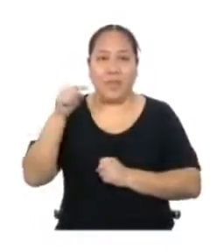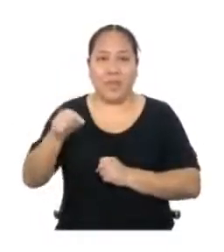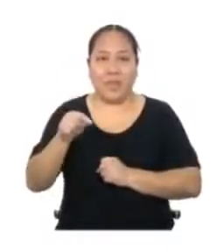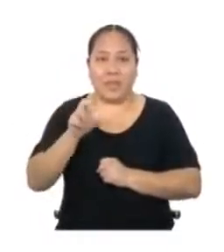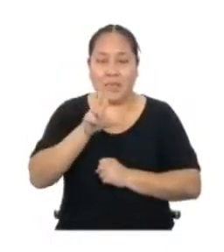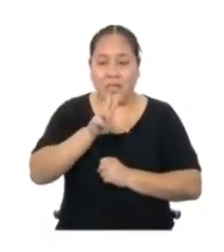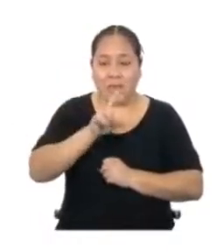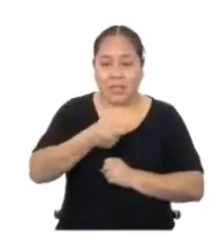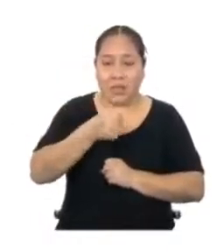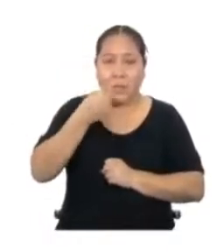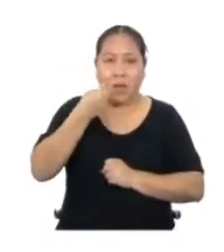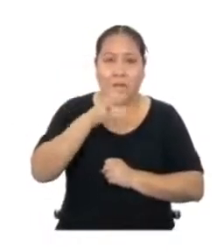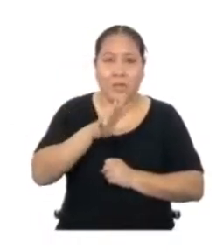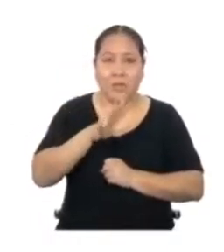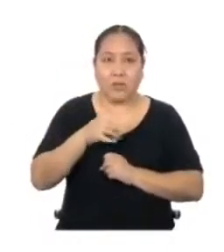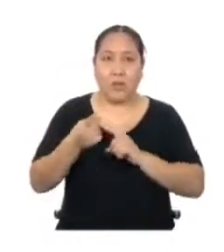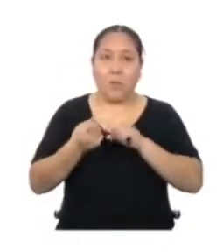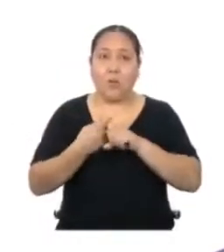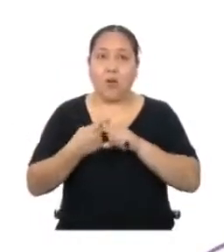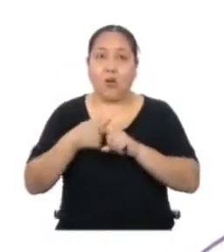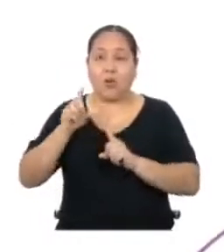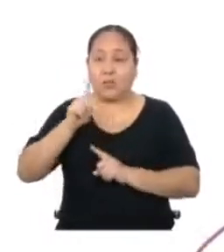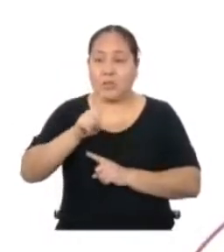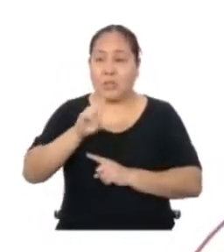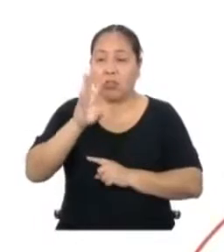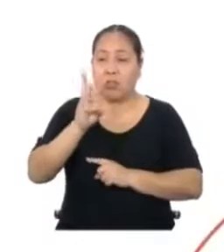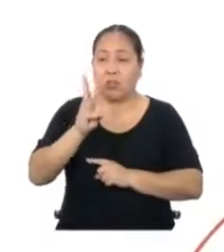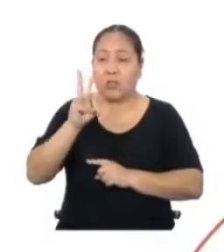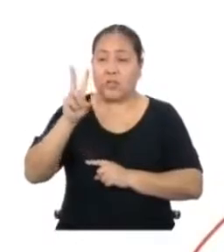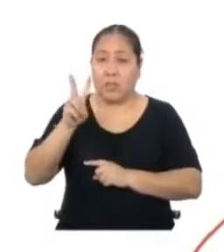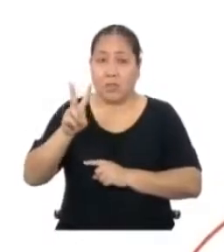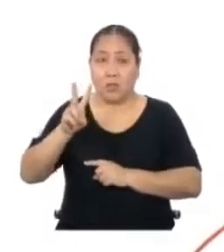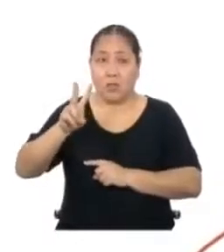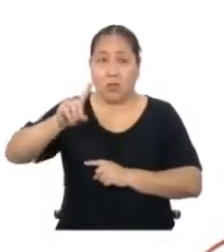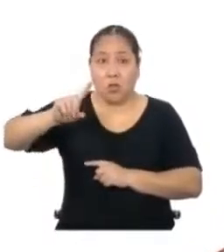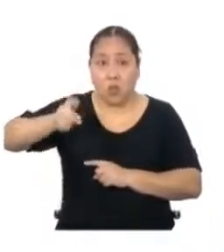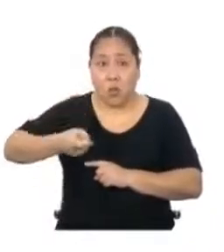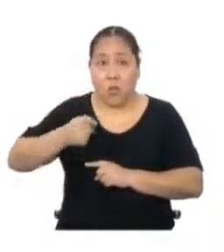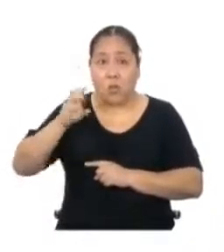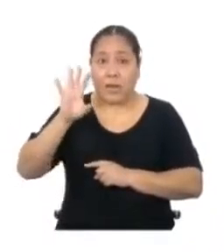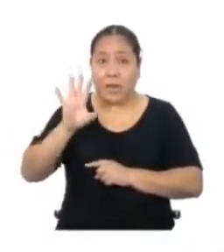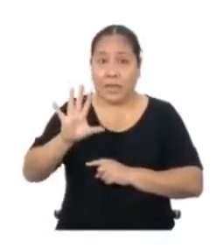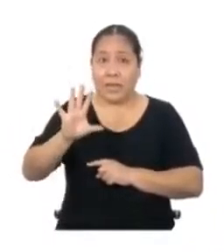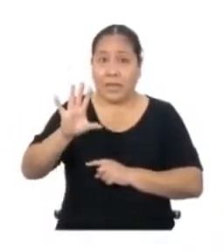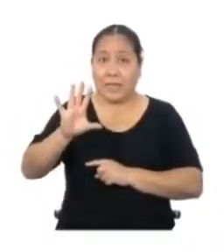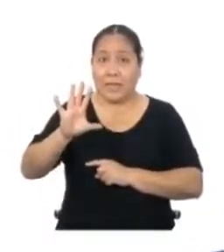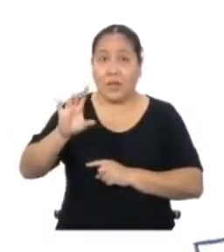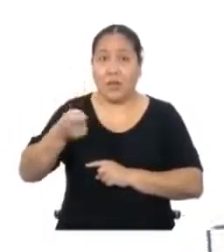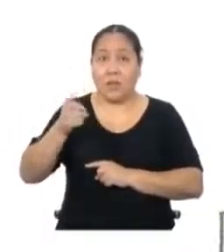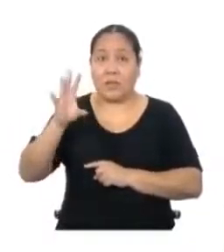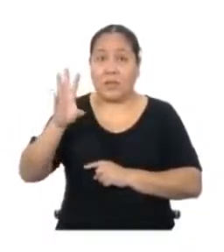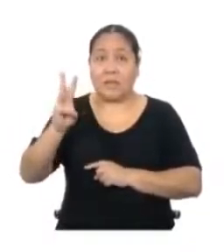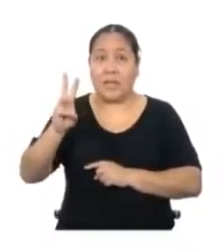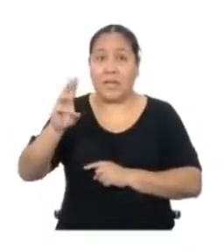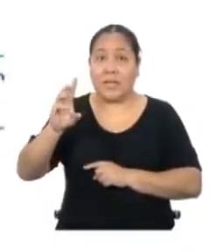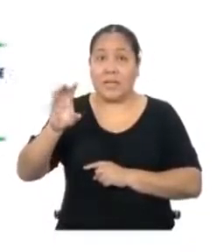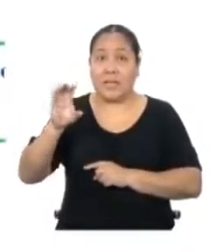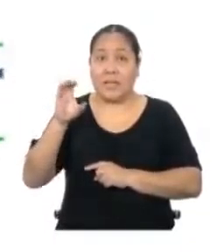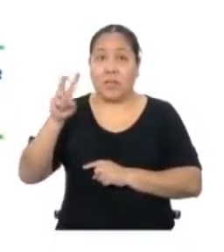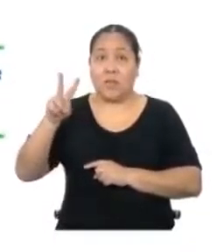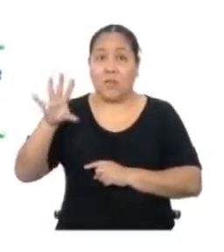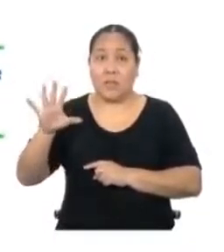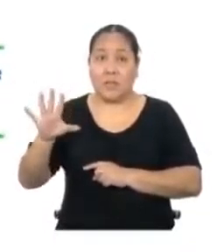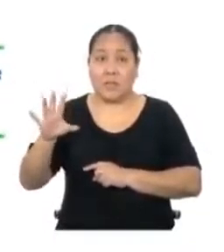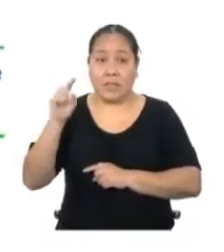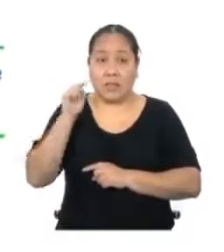a 3,14 Por 162,5625 Por lo tanto, el área de una